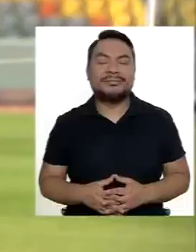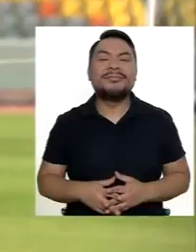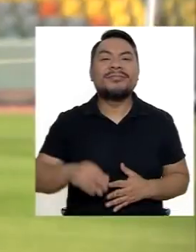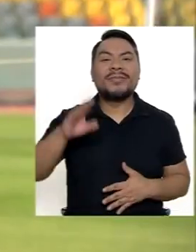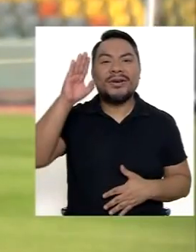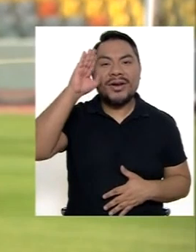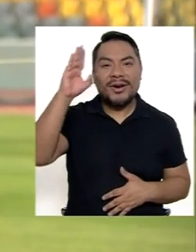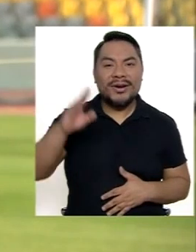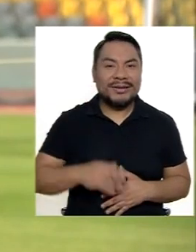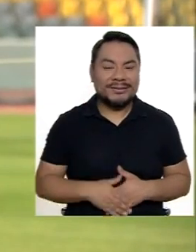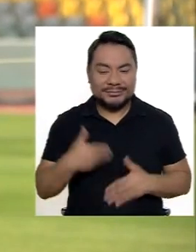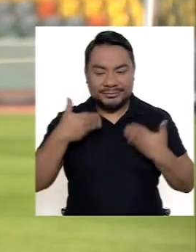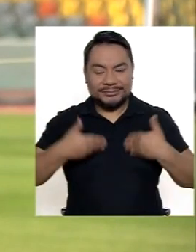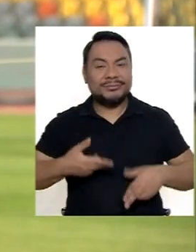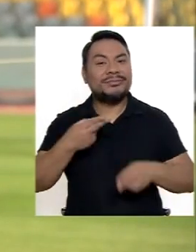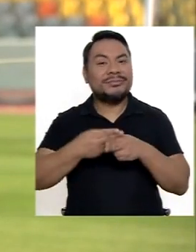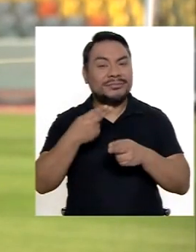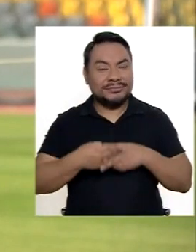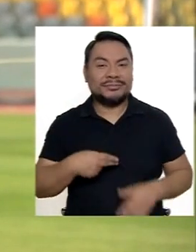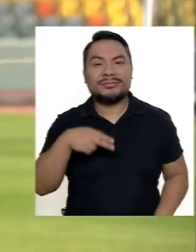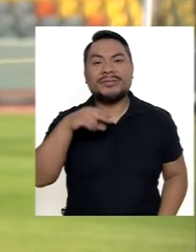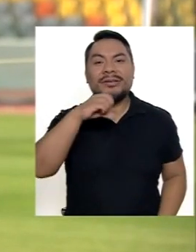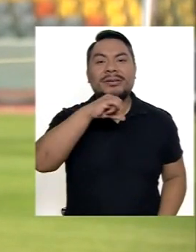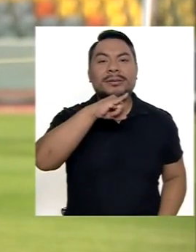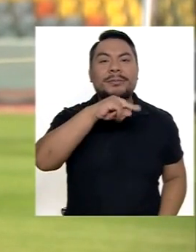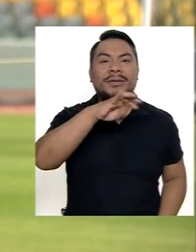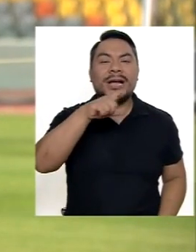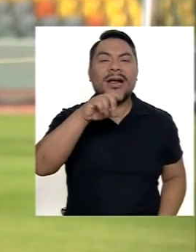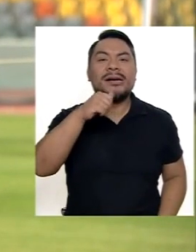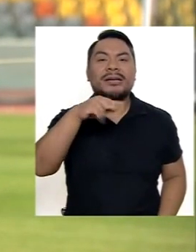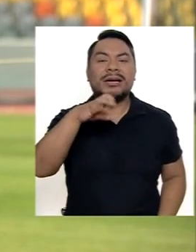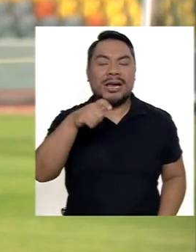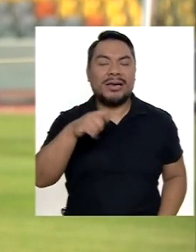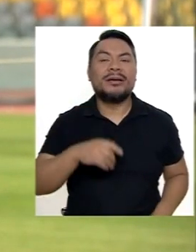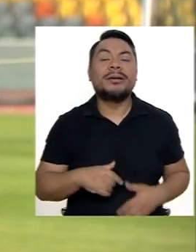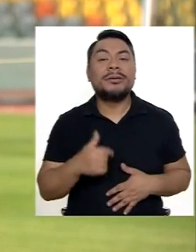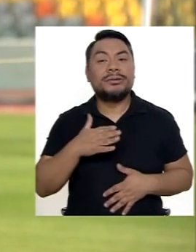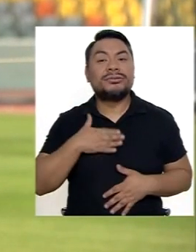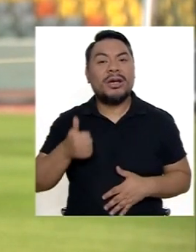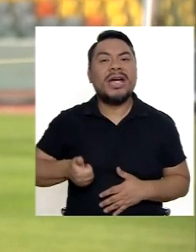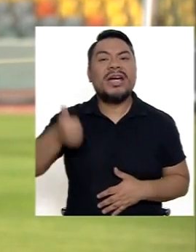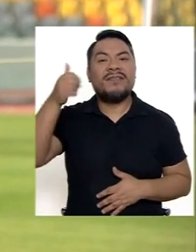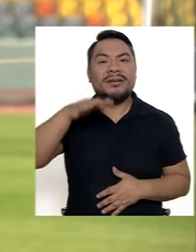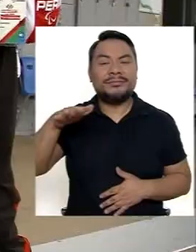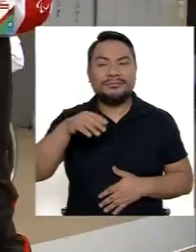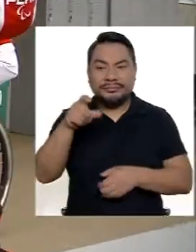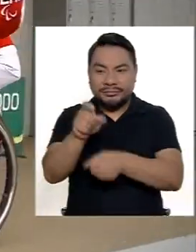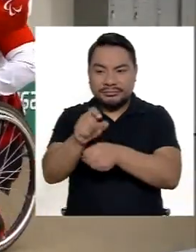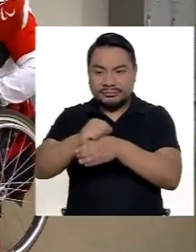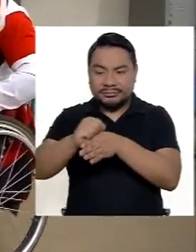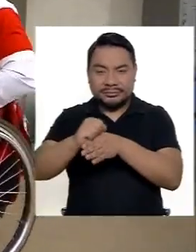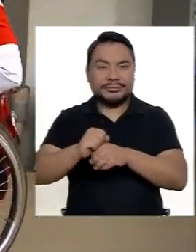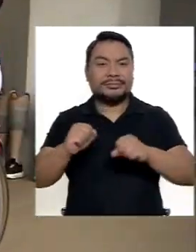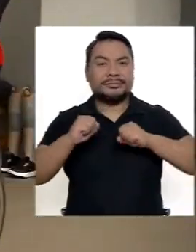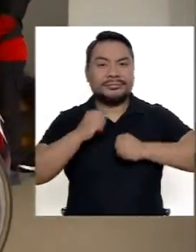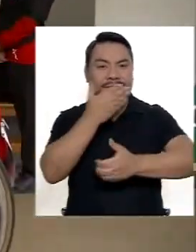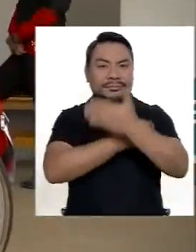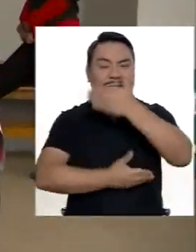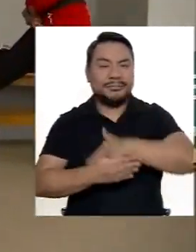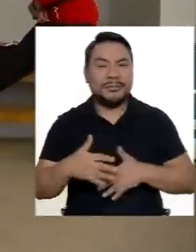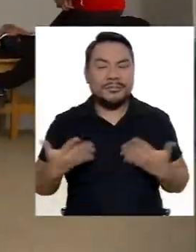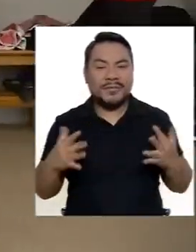Hola, mi nombre es Miguel Ángel Calmet Ochoa Y soy el jefe de entrenadores de